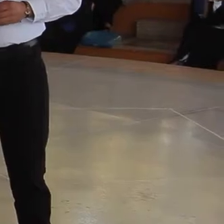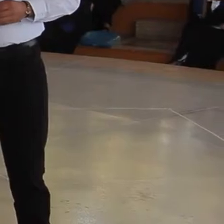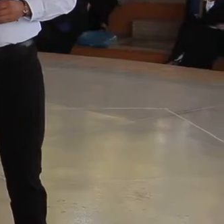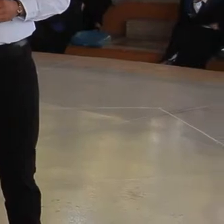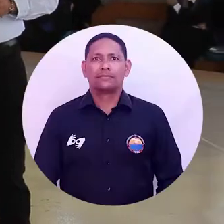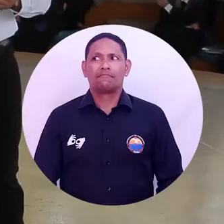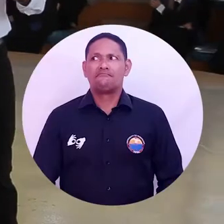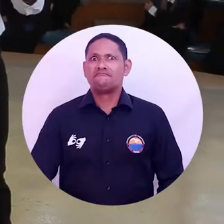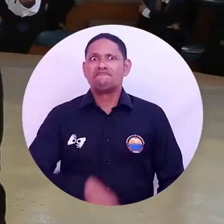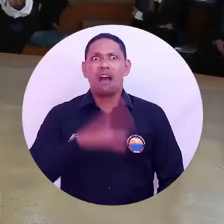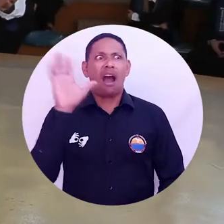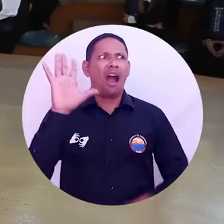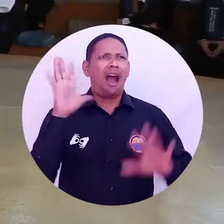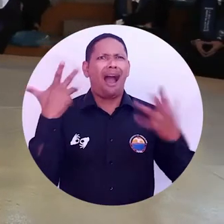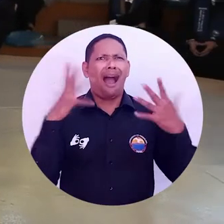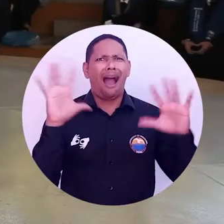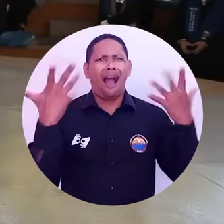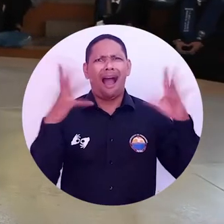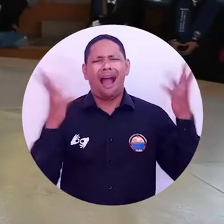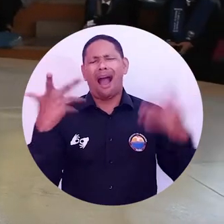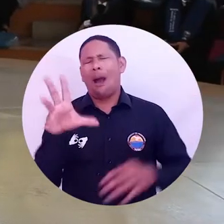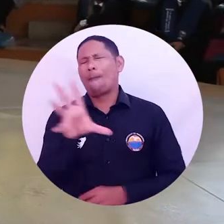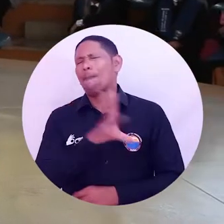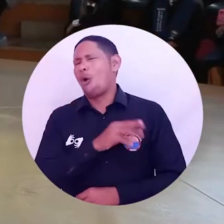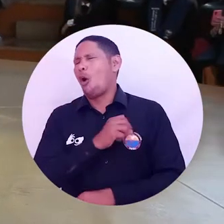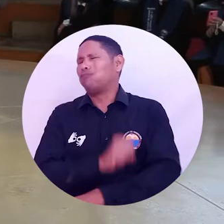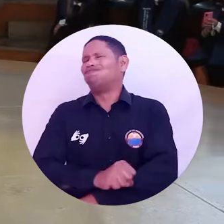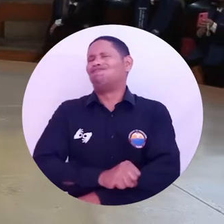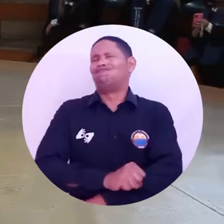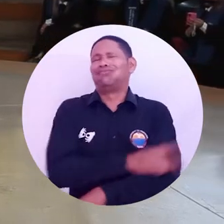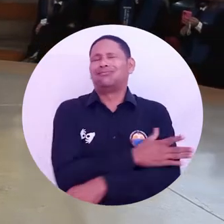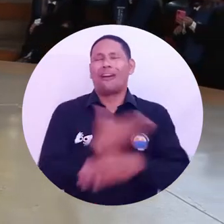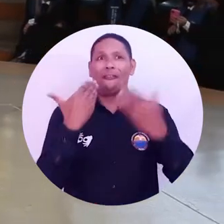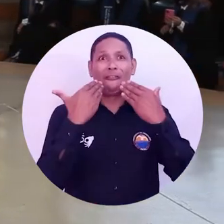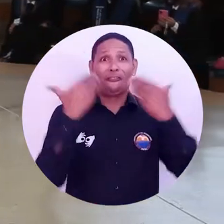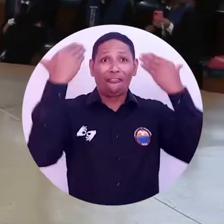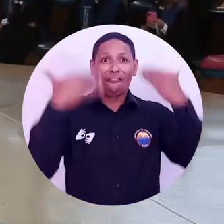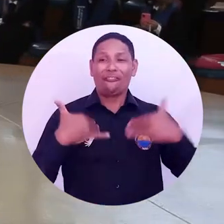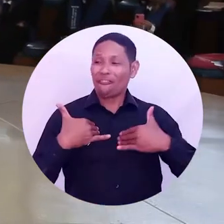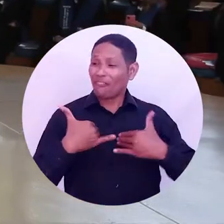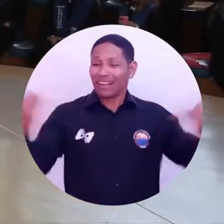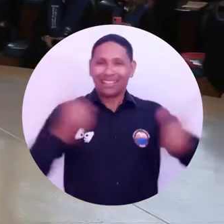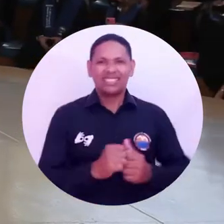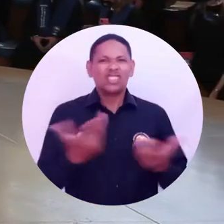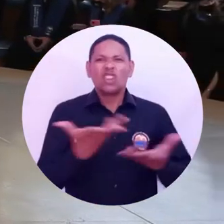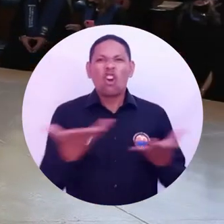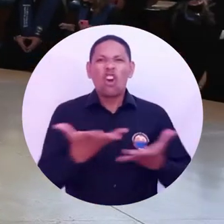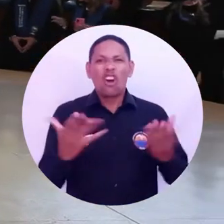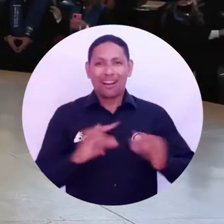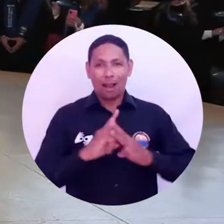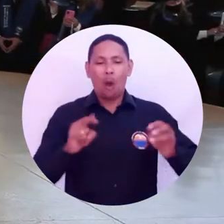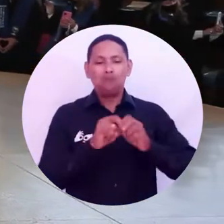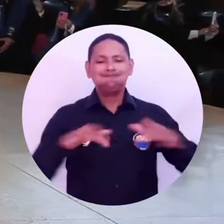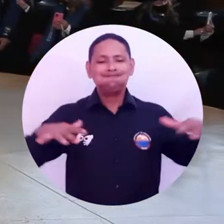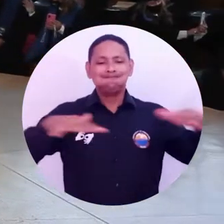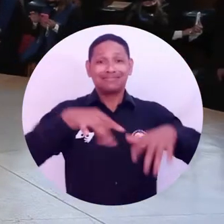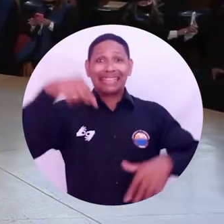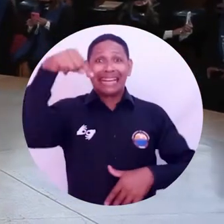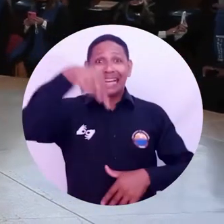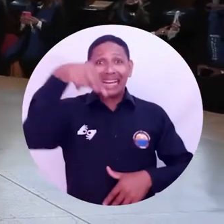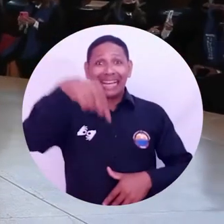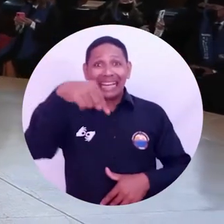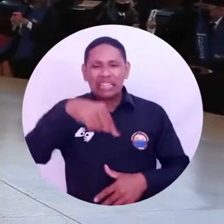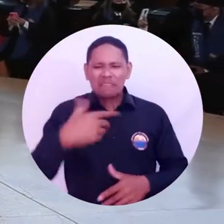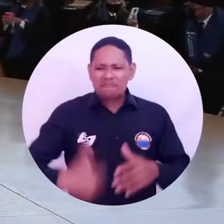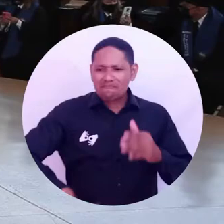Los aplausos, la emoción y las sonrisas de felicidad volvieron a sentirse en cada espacio del Campus Principal de la Universidad del Magdalena